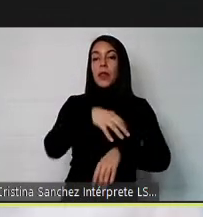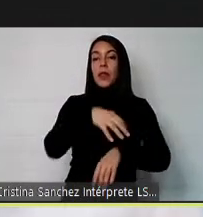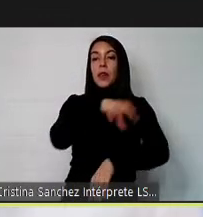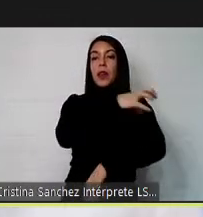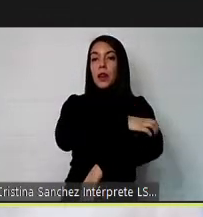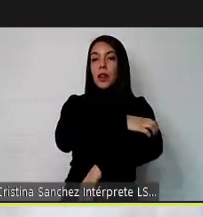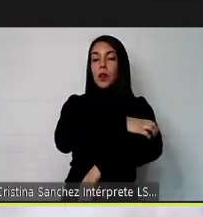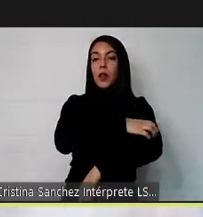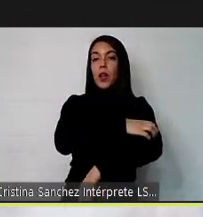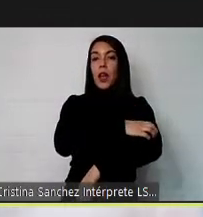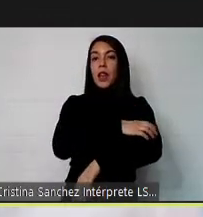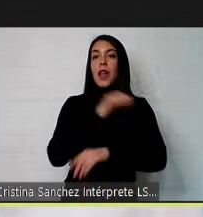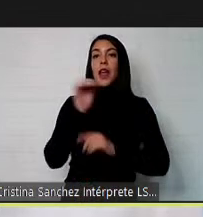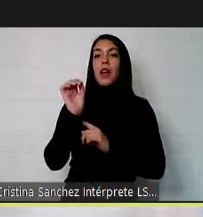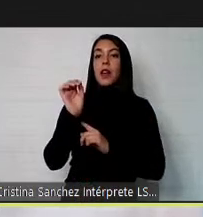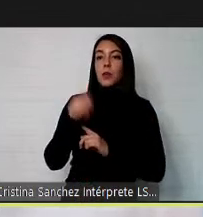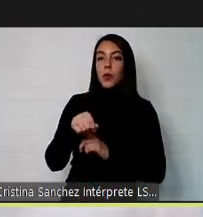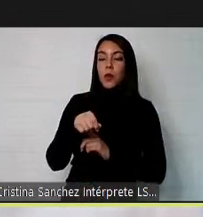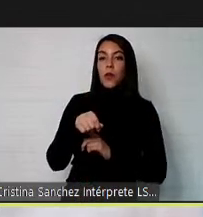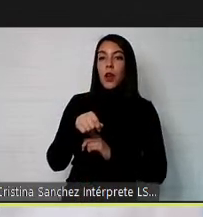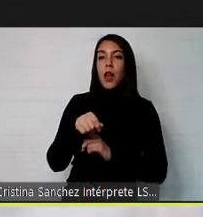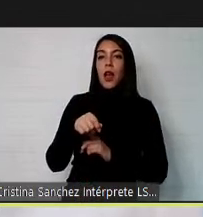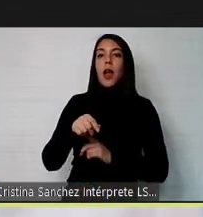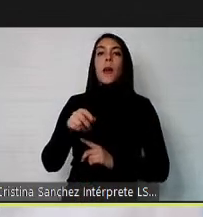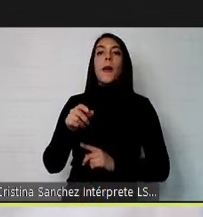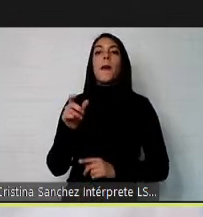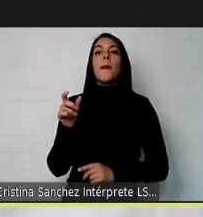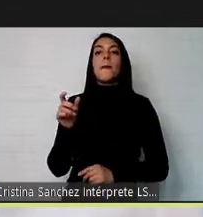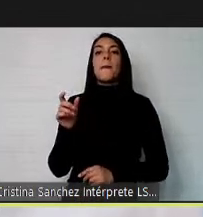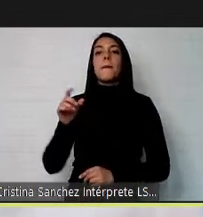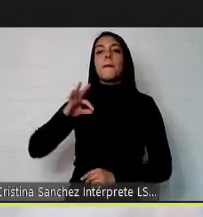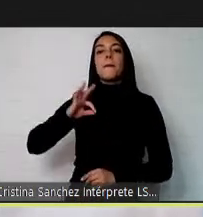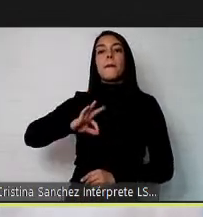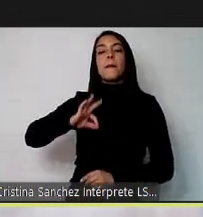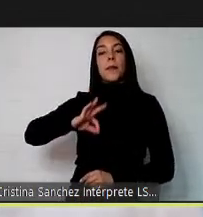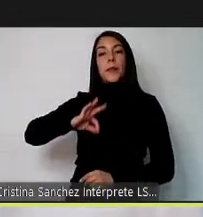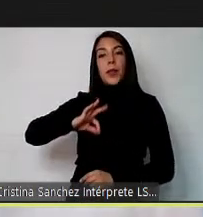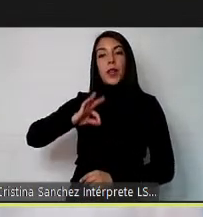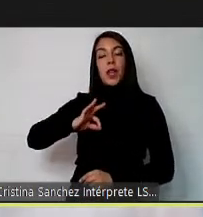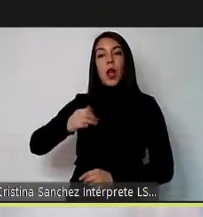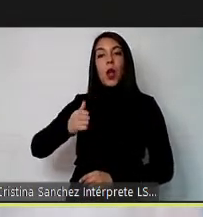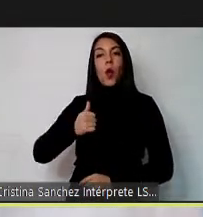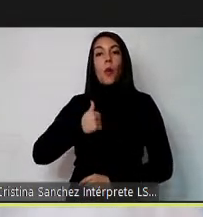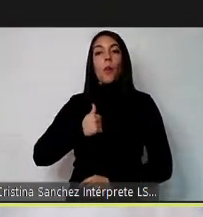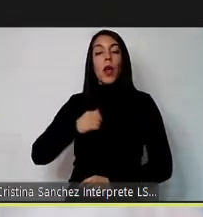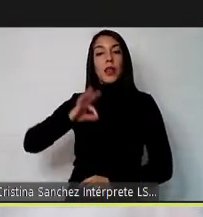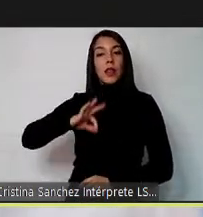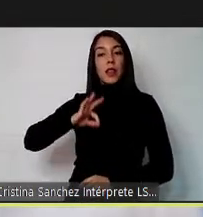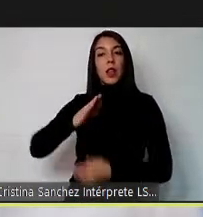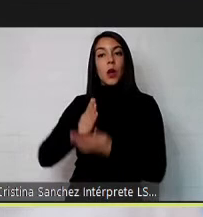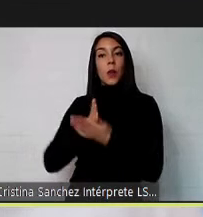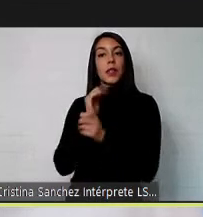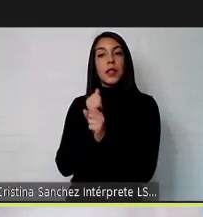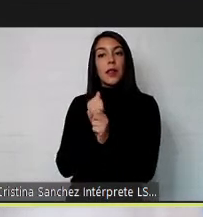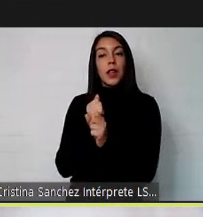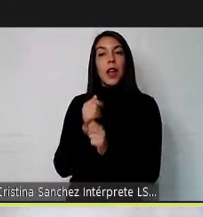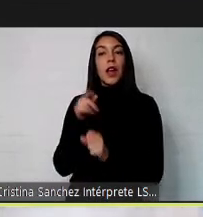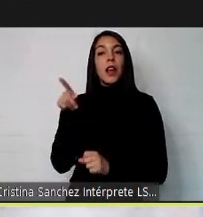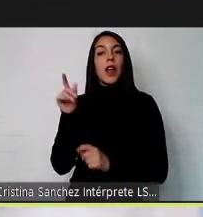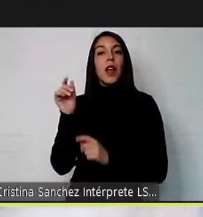certifica las pensiones de invalidez es decir el compromiso en la capacidad para trabajar haya decretado que esa persona